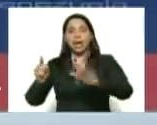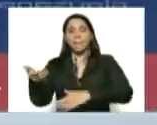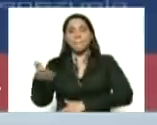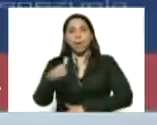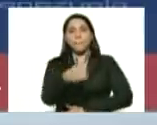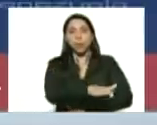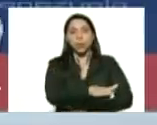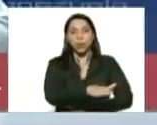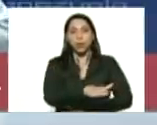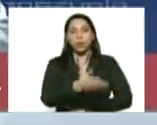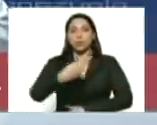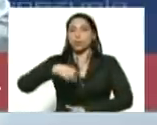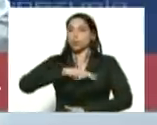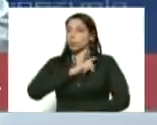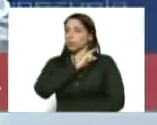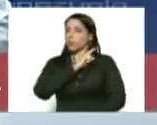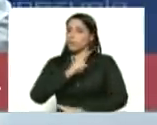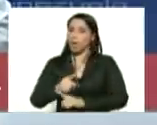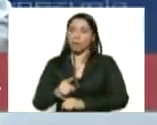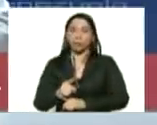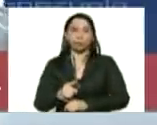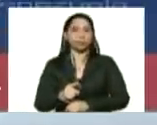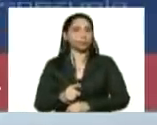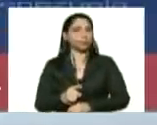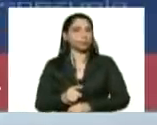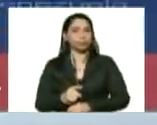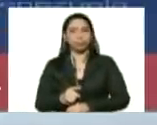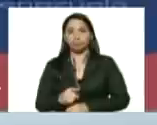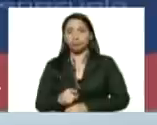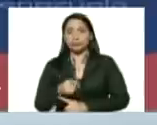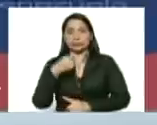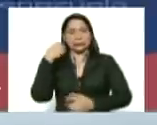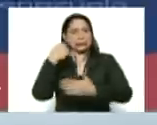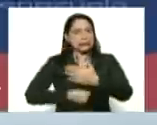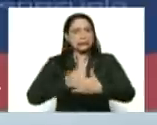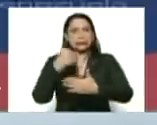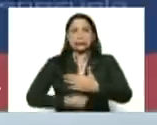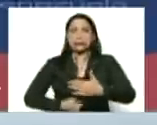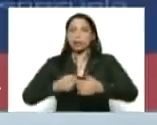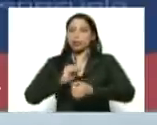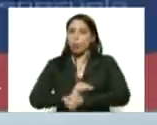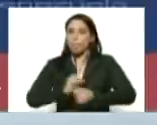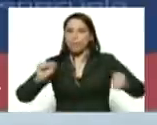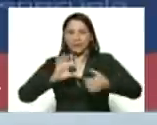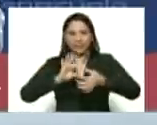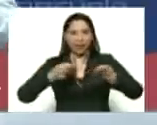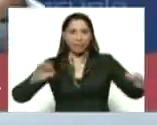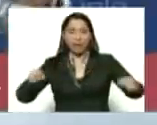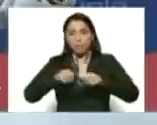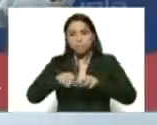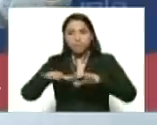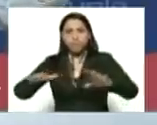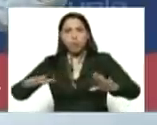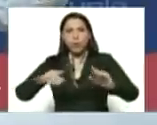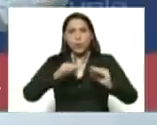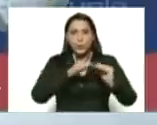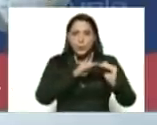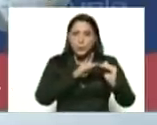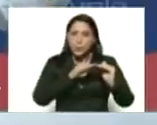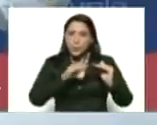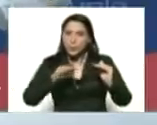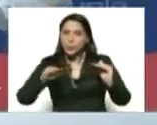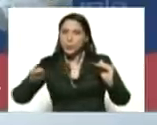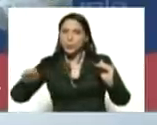Así que nosotros tenemos que estar en este empeño de romper las cadenas, de aplanar la